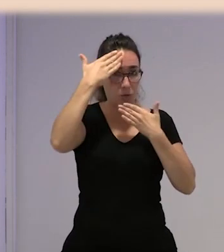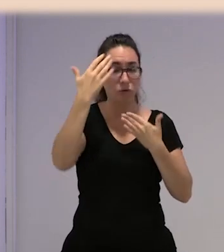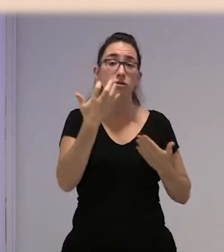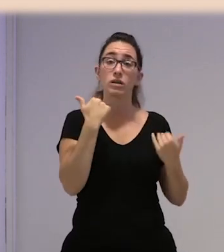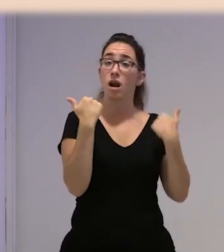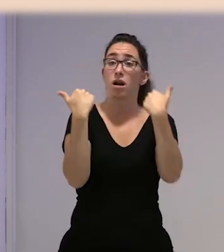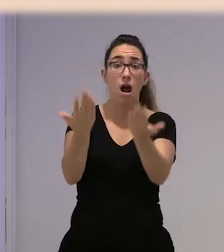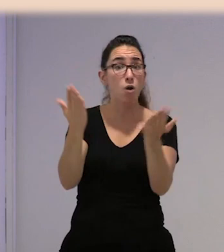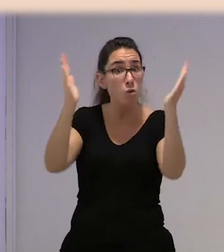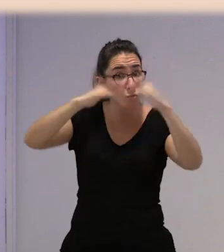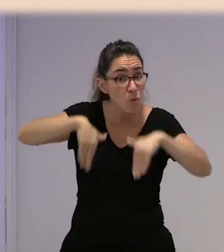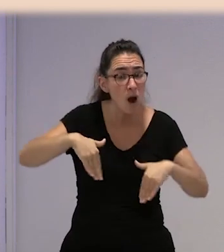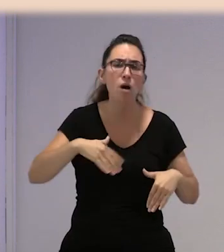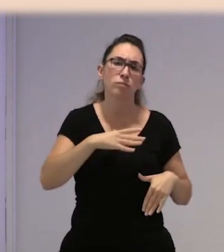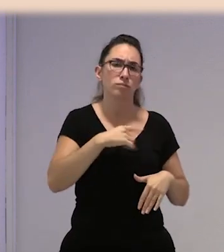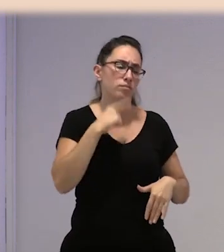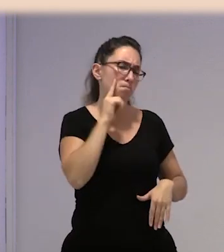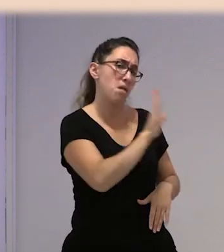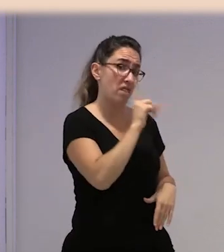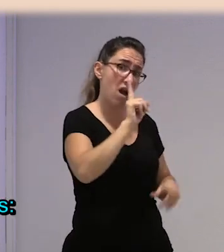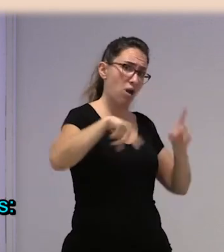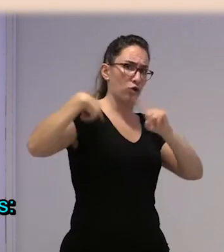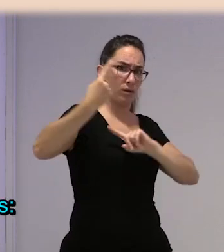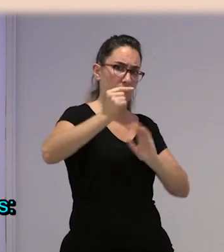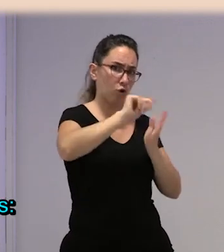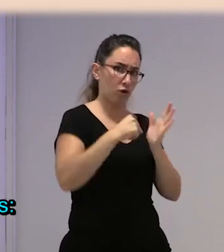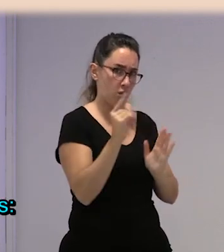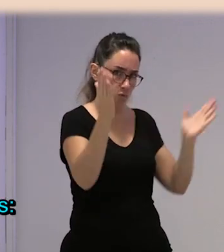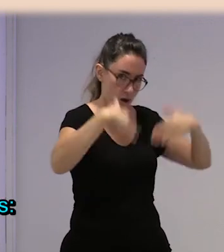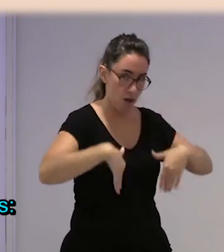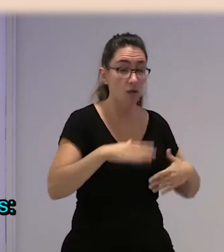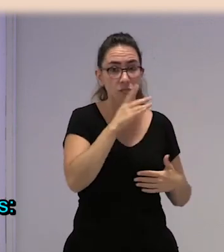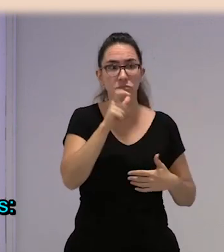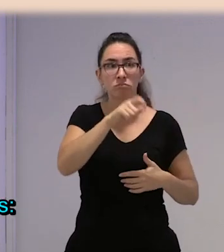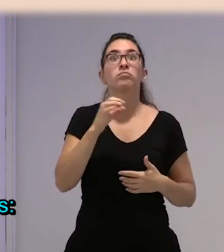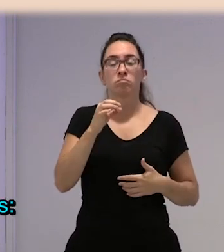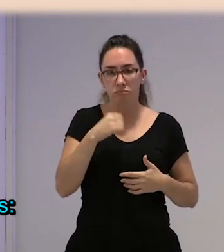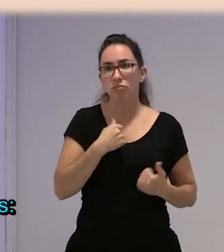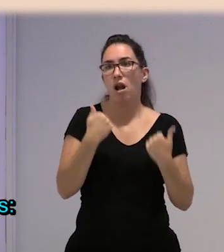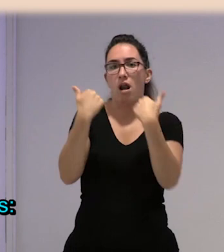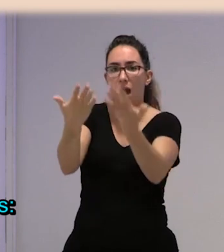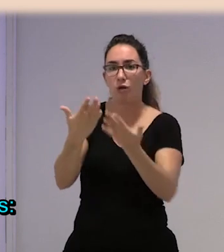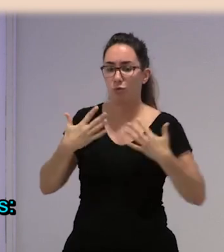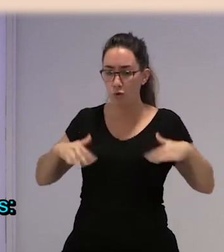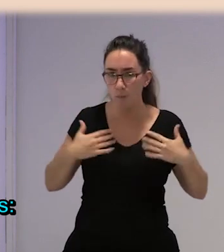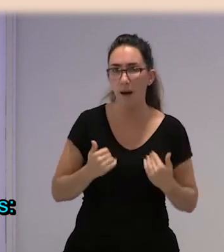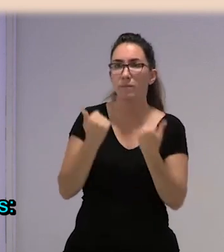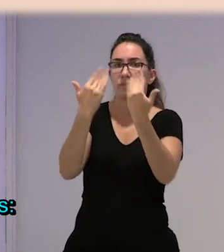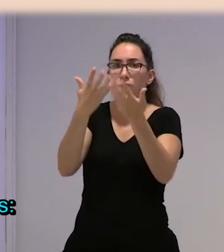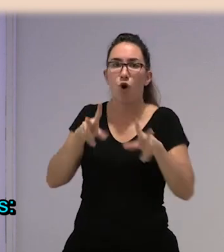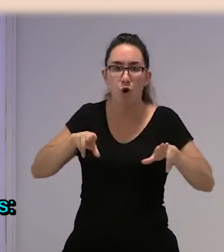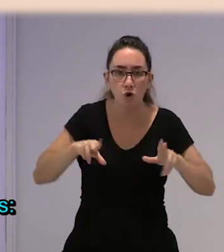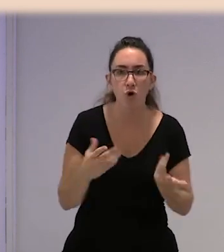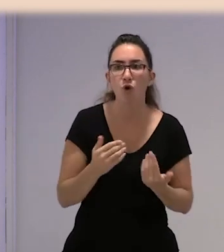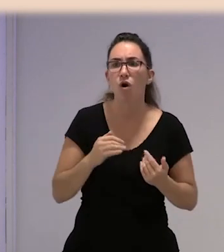regalos, pues, amenazan de que el año que viene no vuelven a trabajar. Entonces, las mujeres vienen con regalos, ropa, oro, vienen con todo, hasta